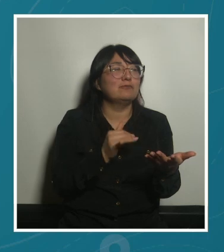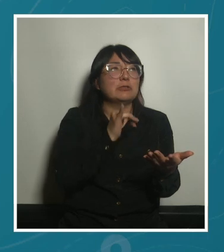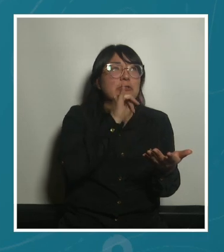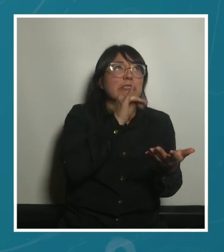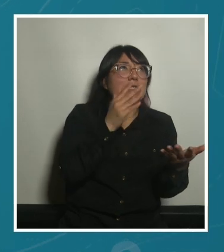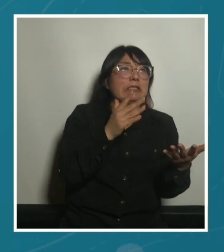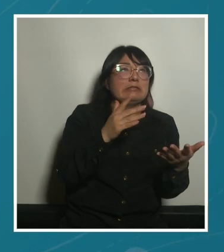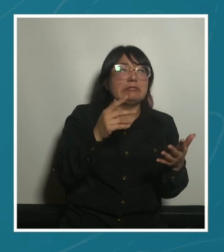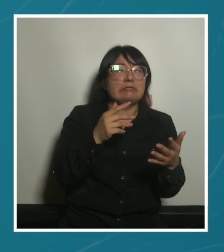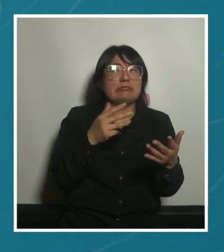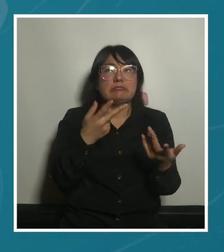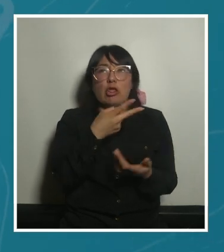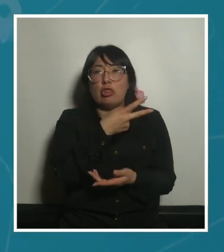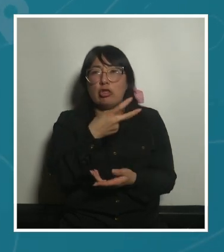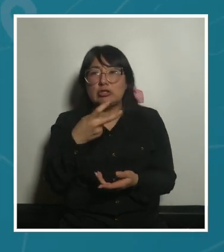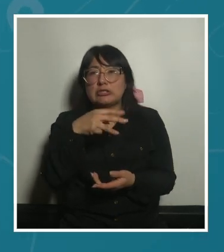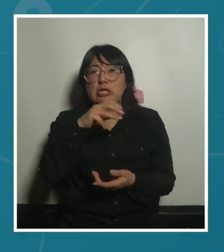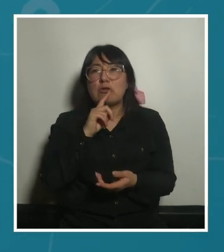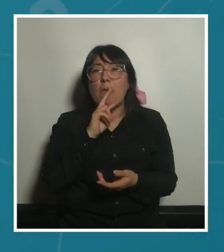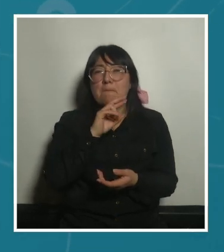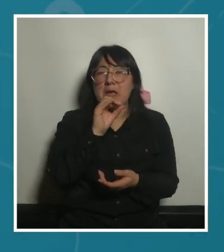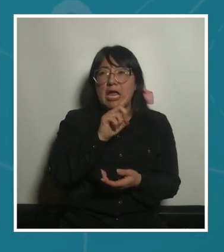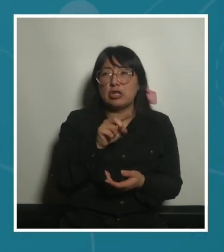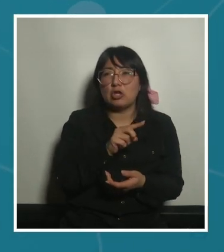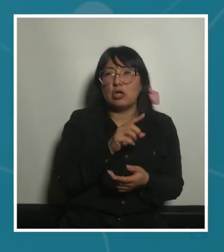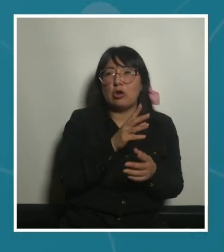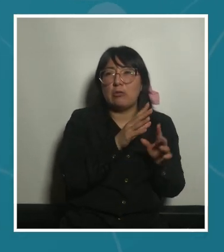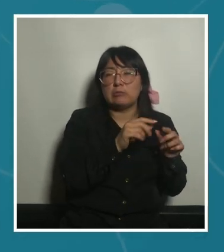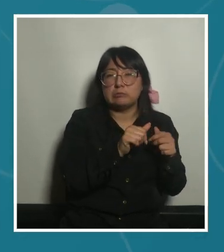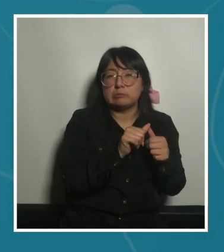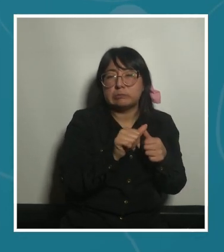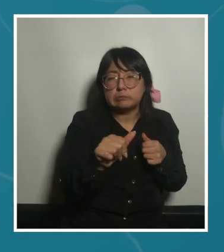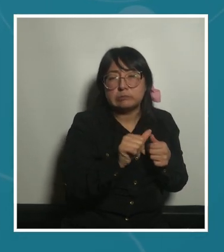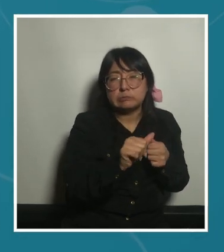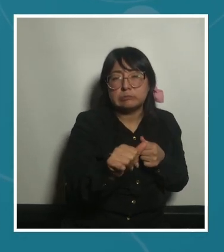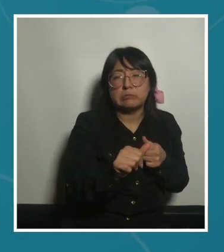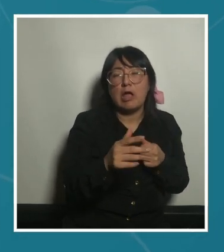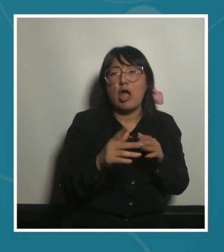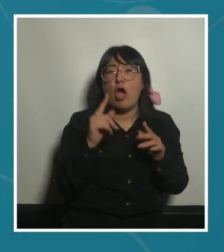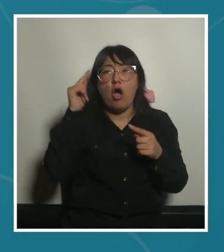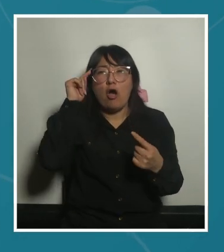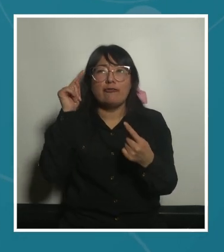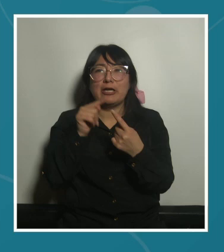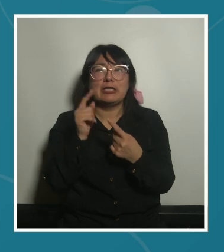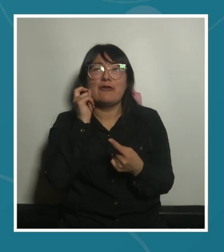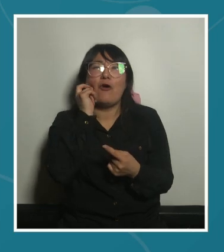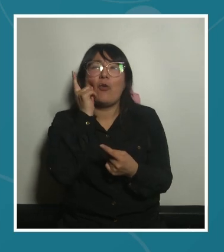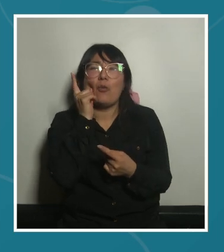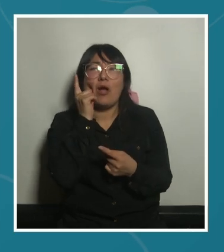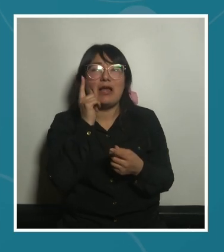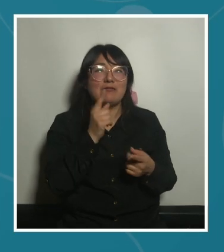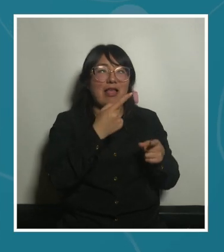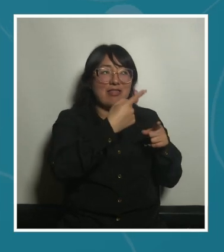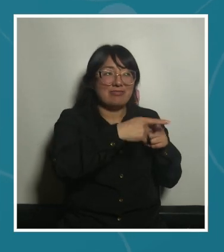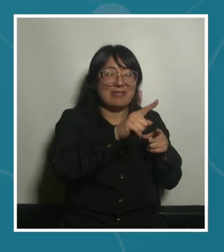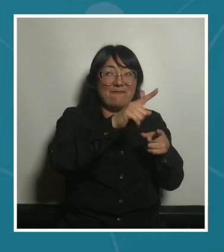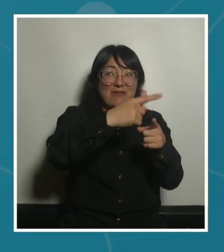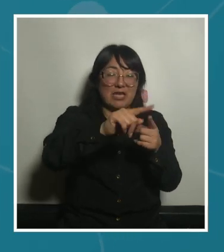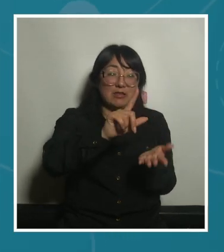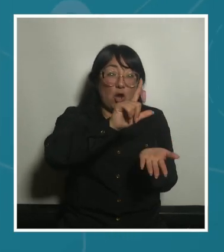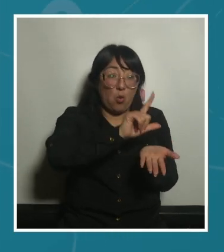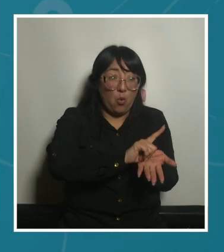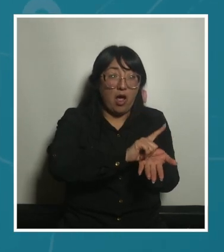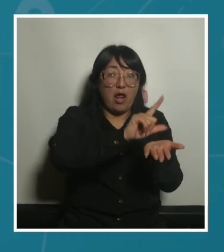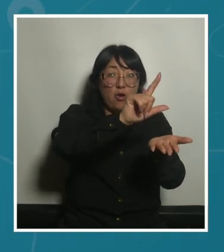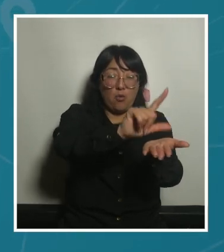unos 200 metros el objetivo es como que diferentes unidades de convivencia